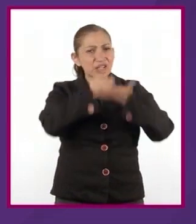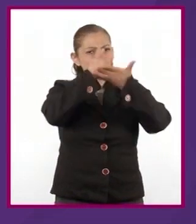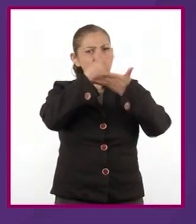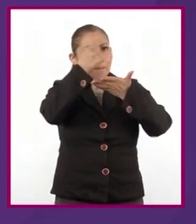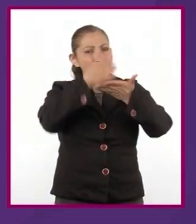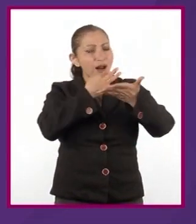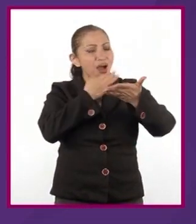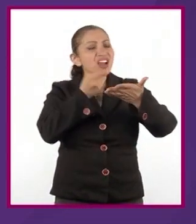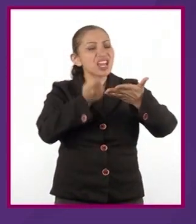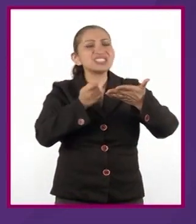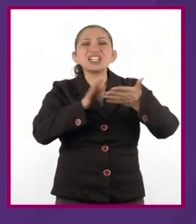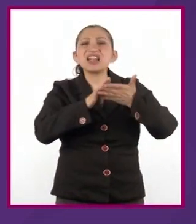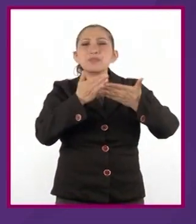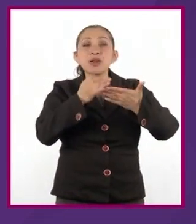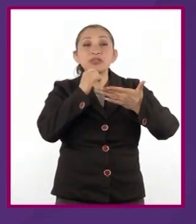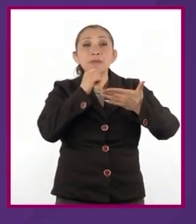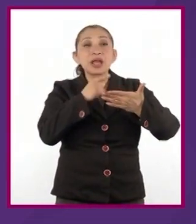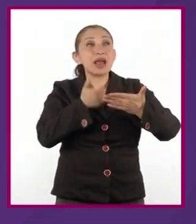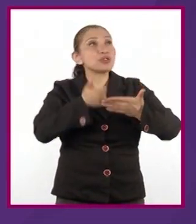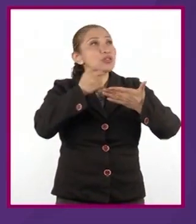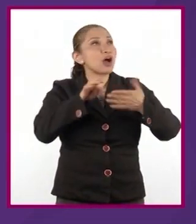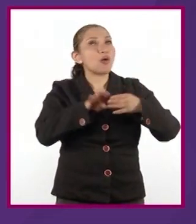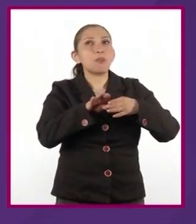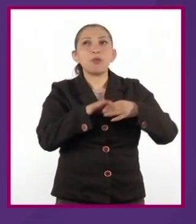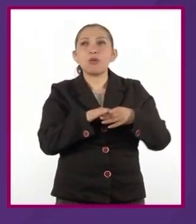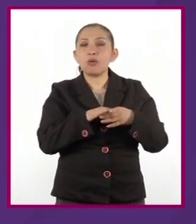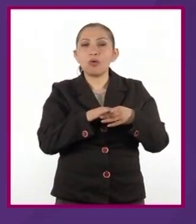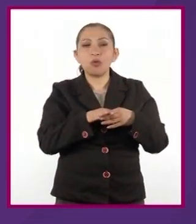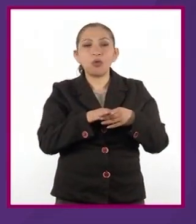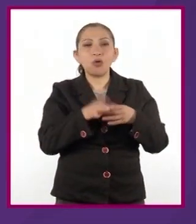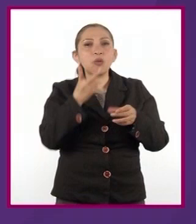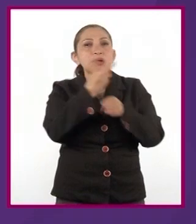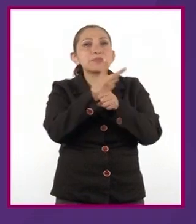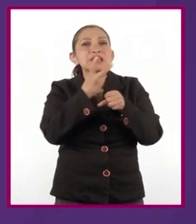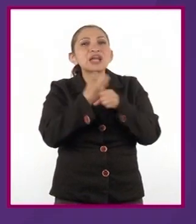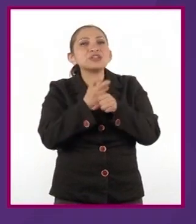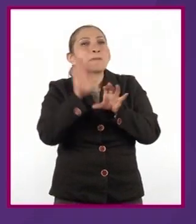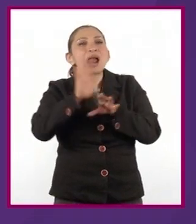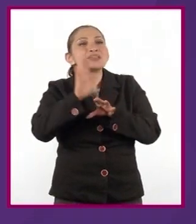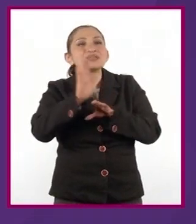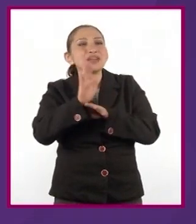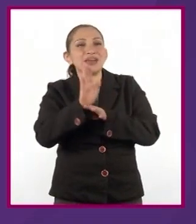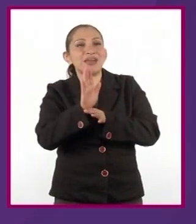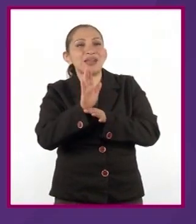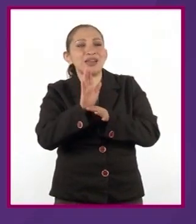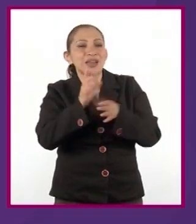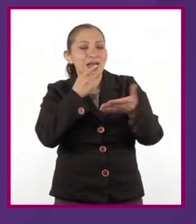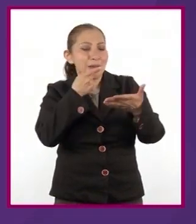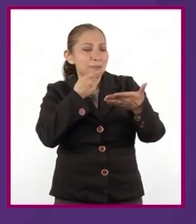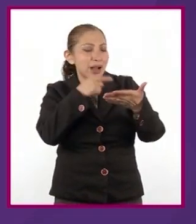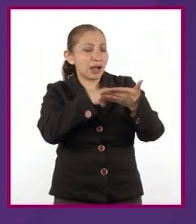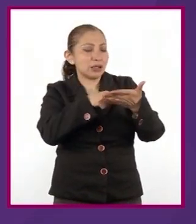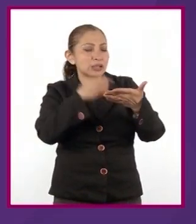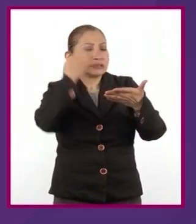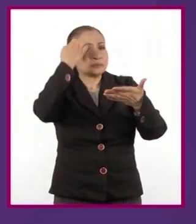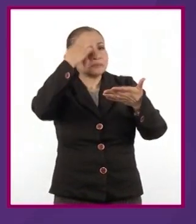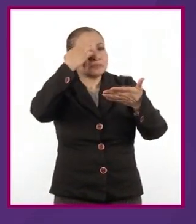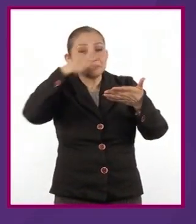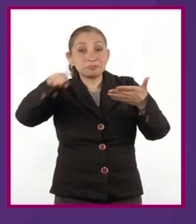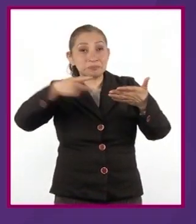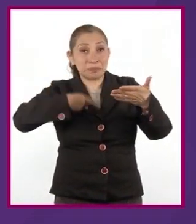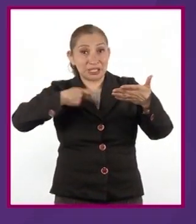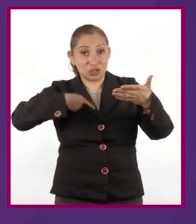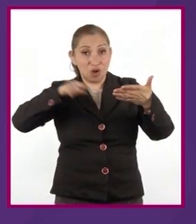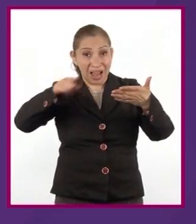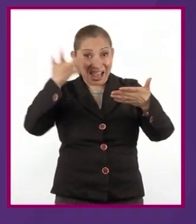informativo, puede ser un texto, como dije antes, que sea una invitación, que hable desde la experiencia del